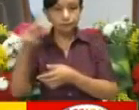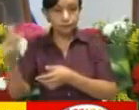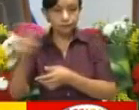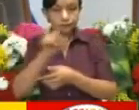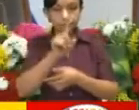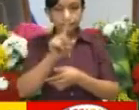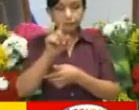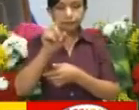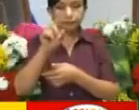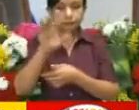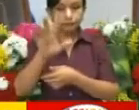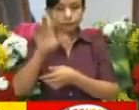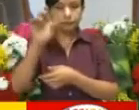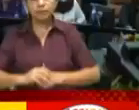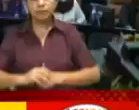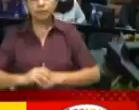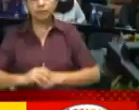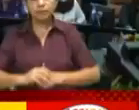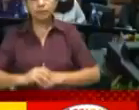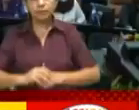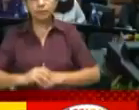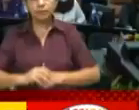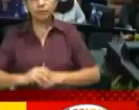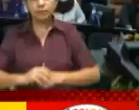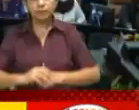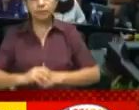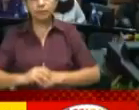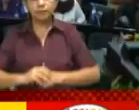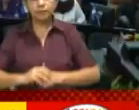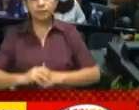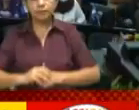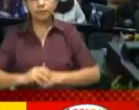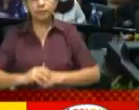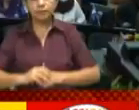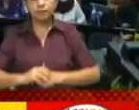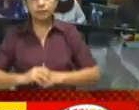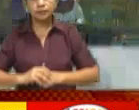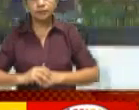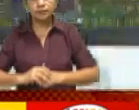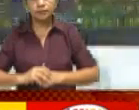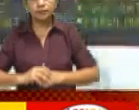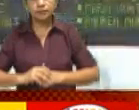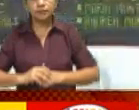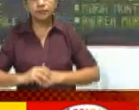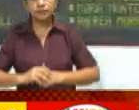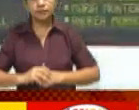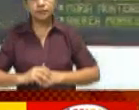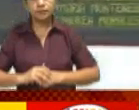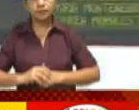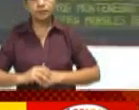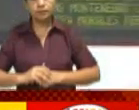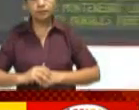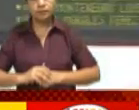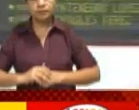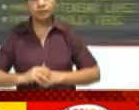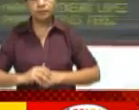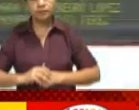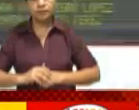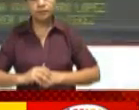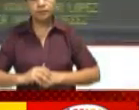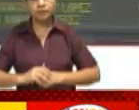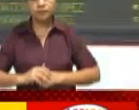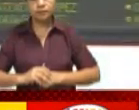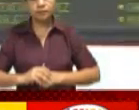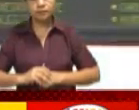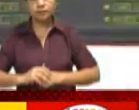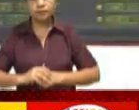y 158. La iniciativa fue remitida a la recién creada Comisión Especial de Carácter Constitucional para su proceso de